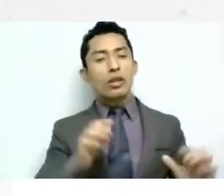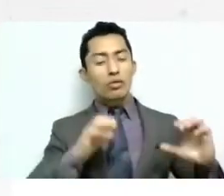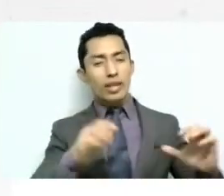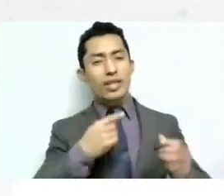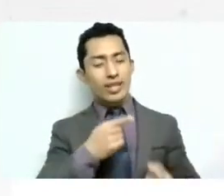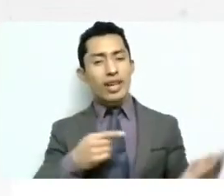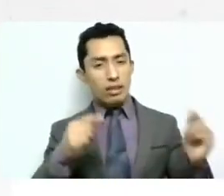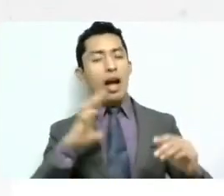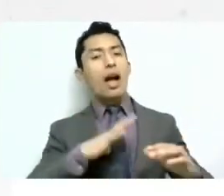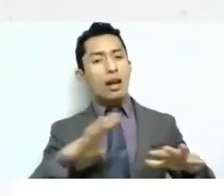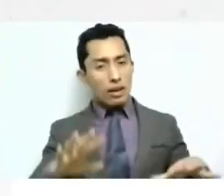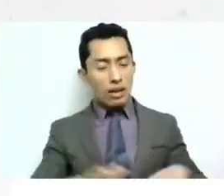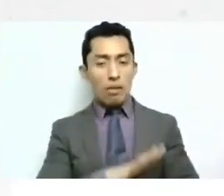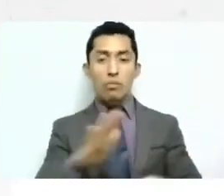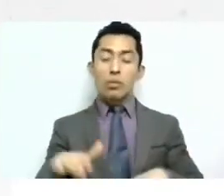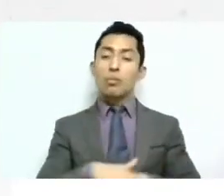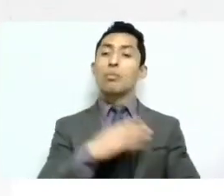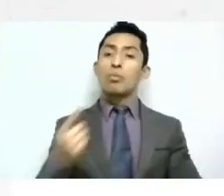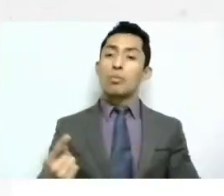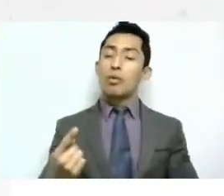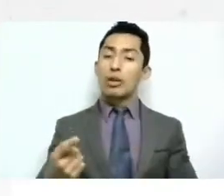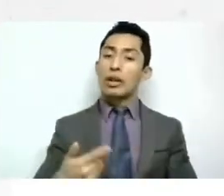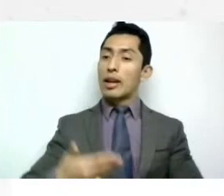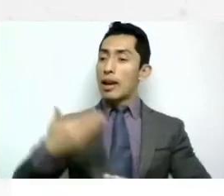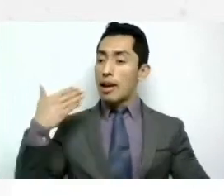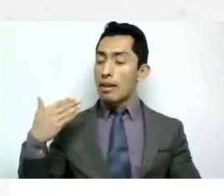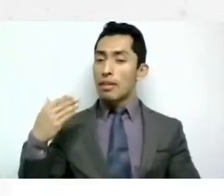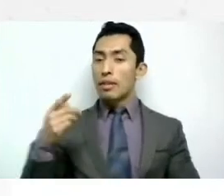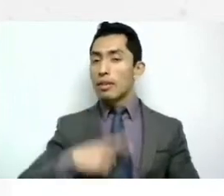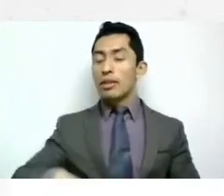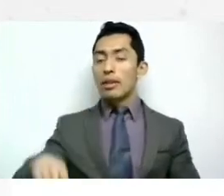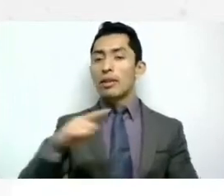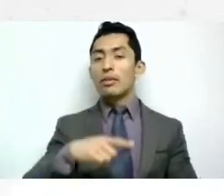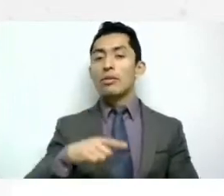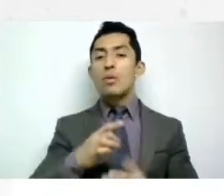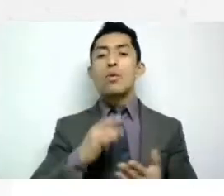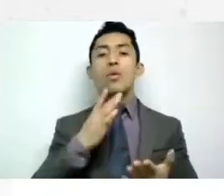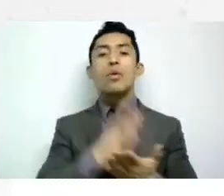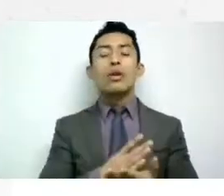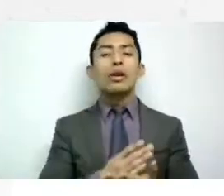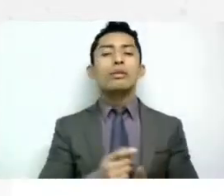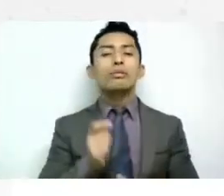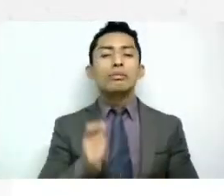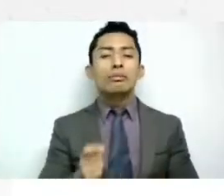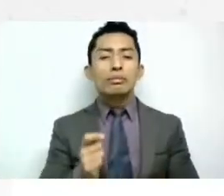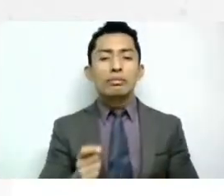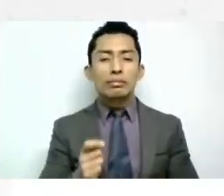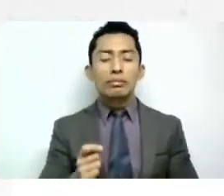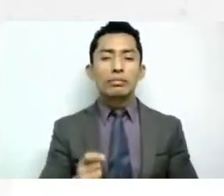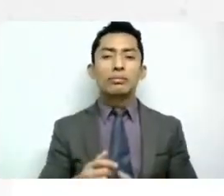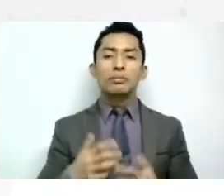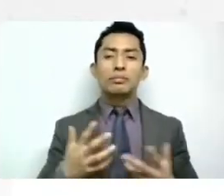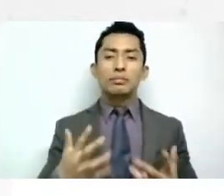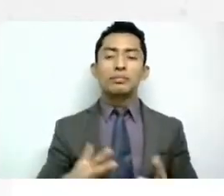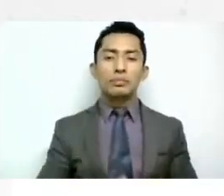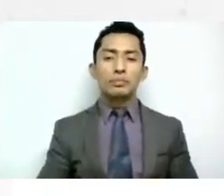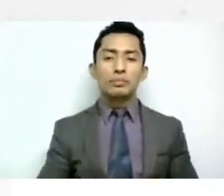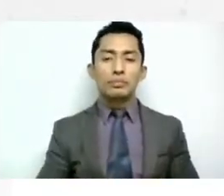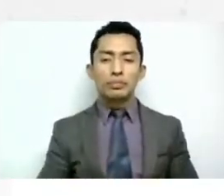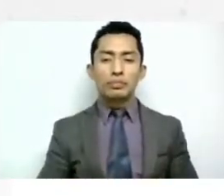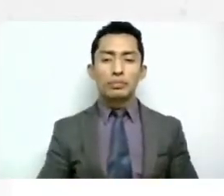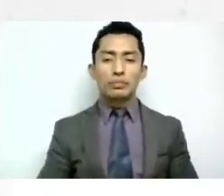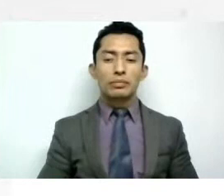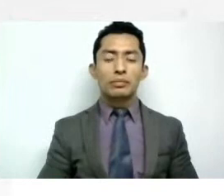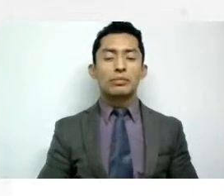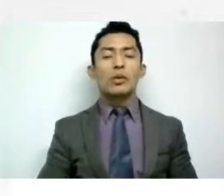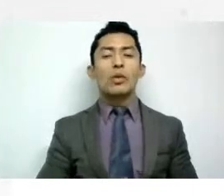muchos cambios porque no solamente se veía desde la la la parte de